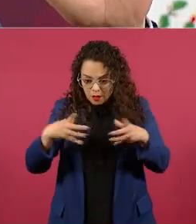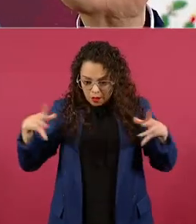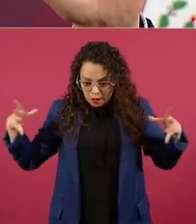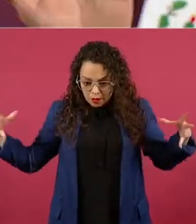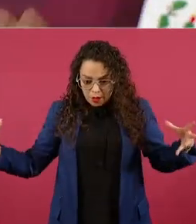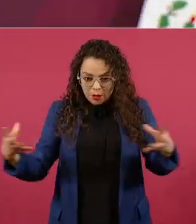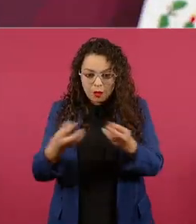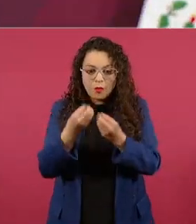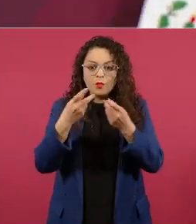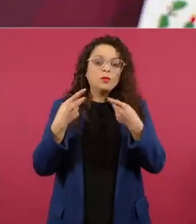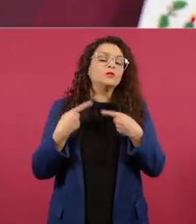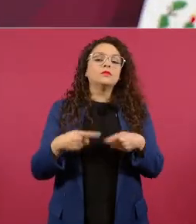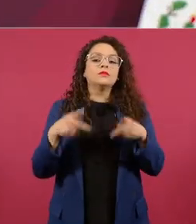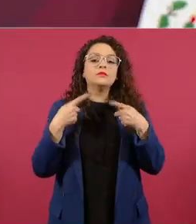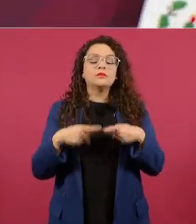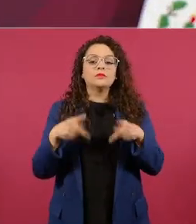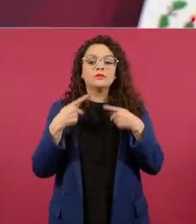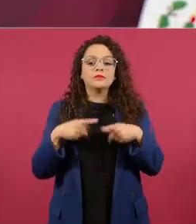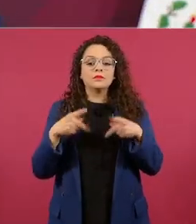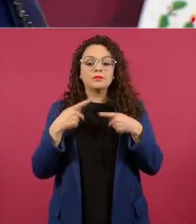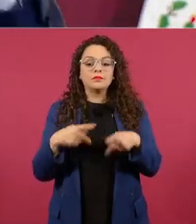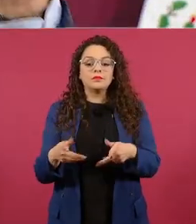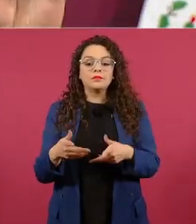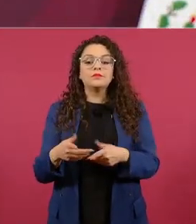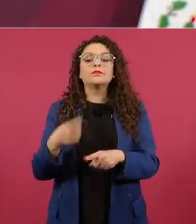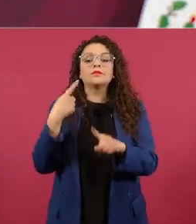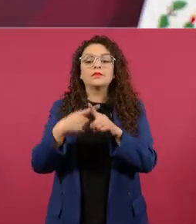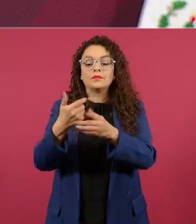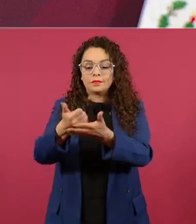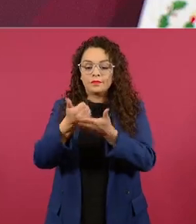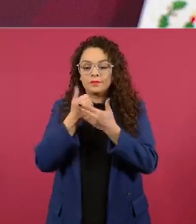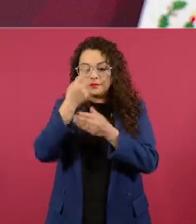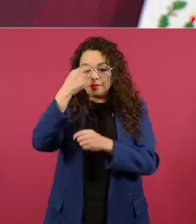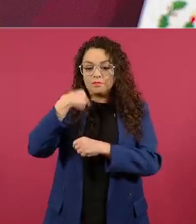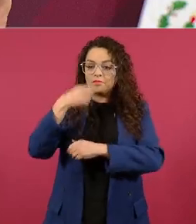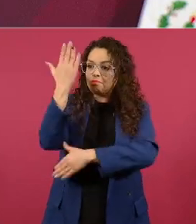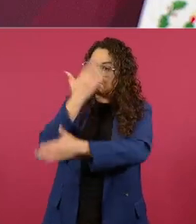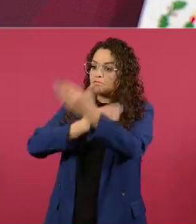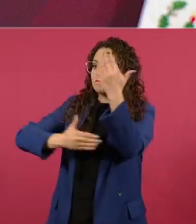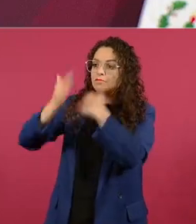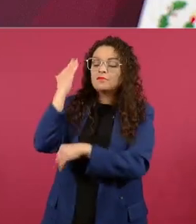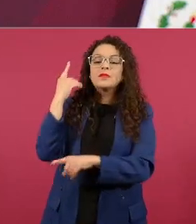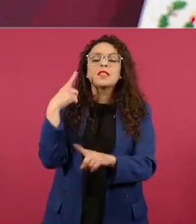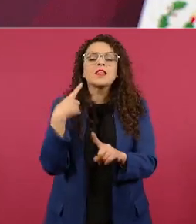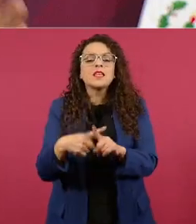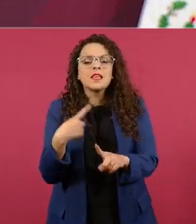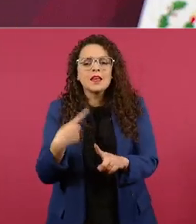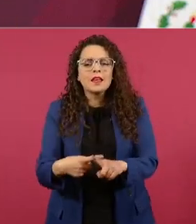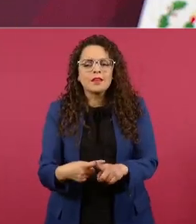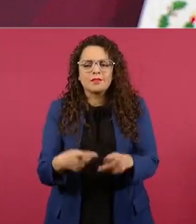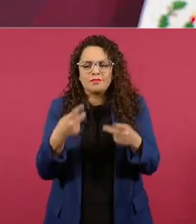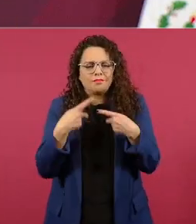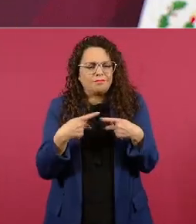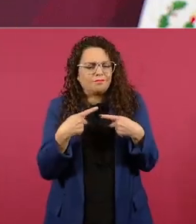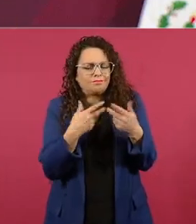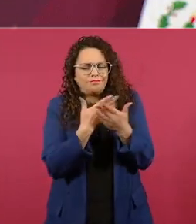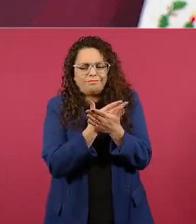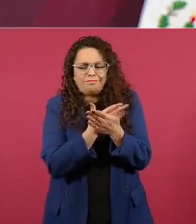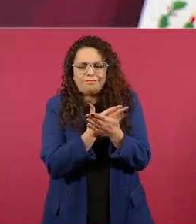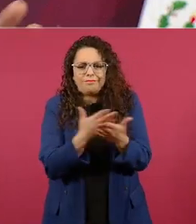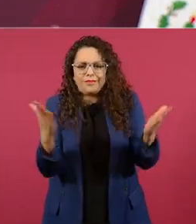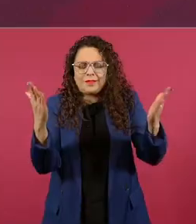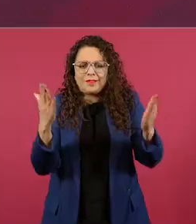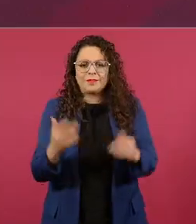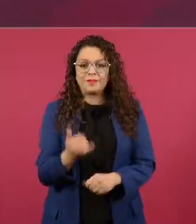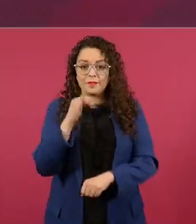salía adelante quien me sacó a flote el pueblo y en especial la gente